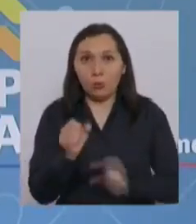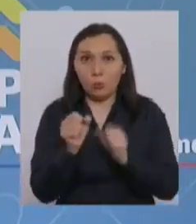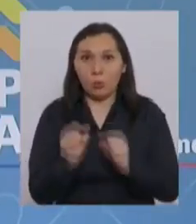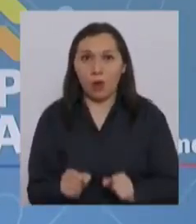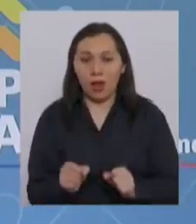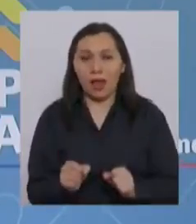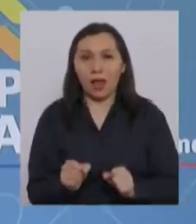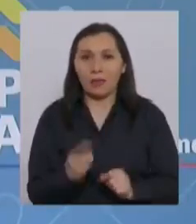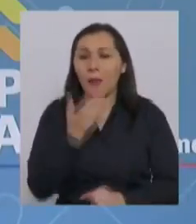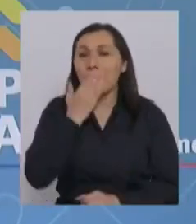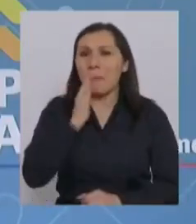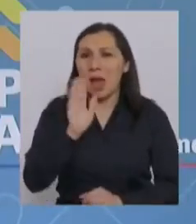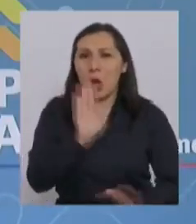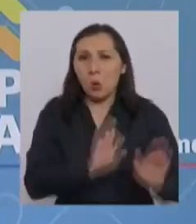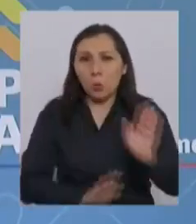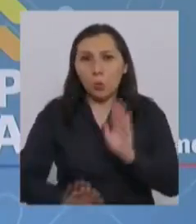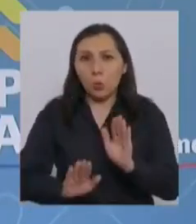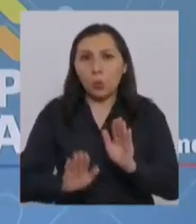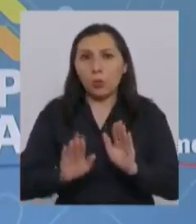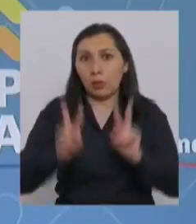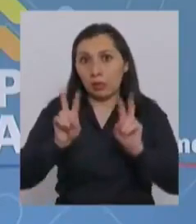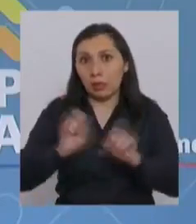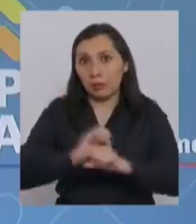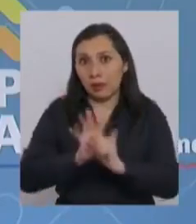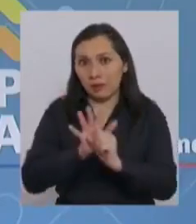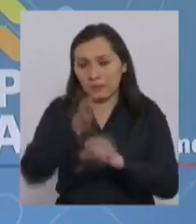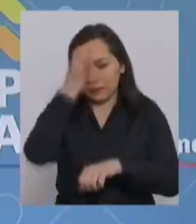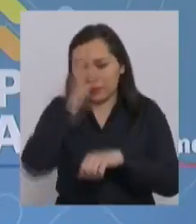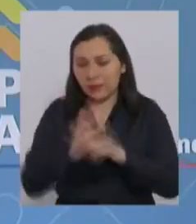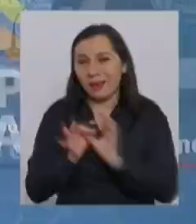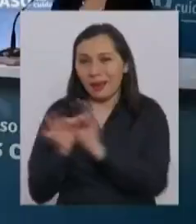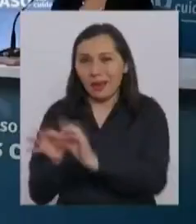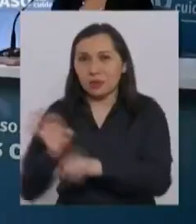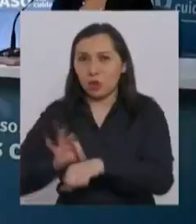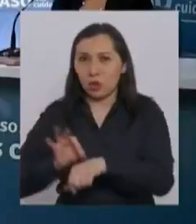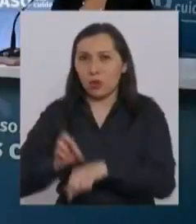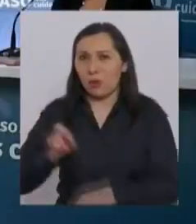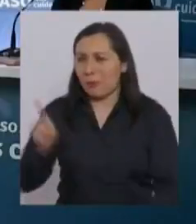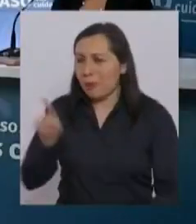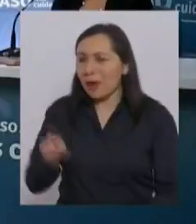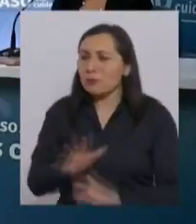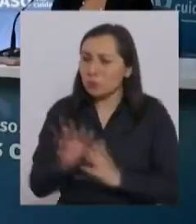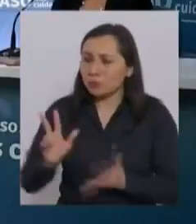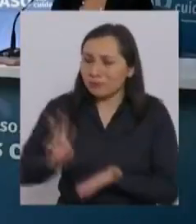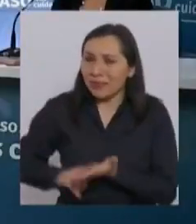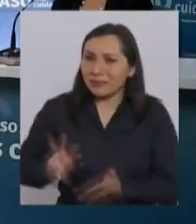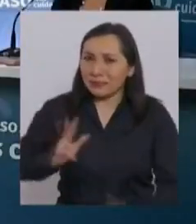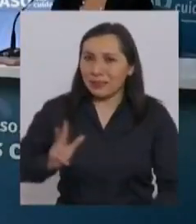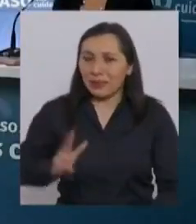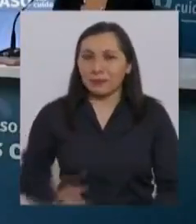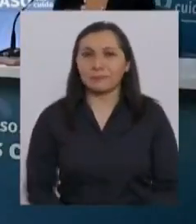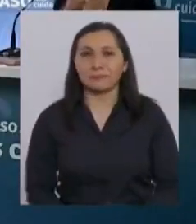estar mejor protegida frente a esta pandemia. Le quiero agradecer a usted, doctor París, muy sinceramente.